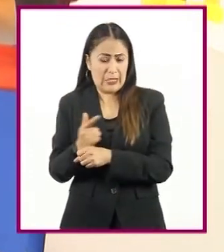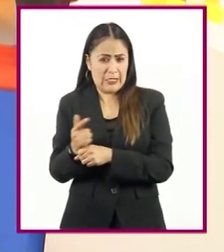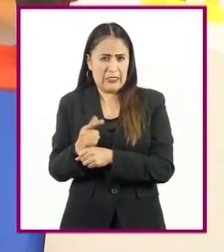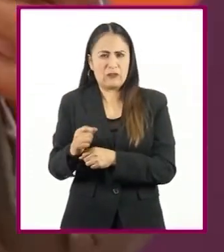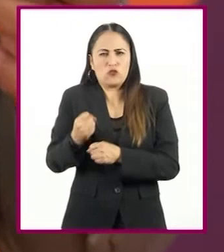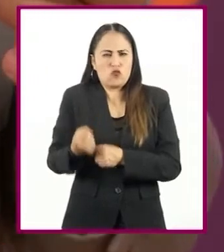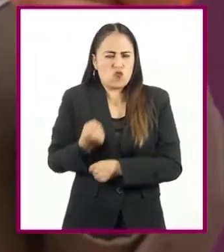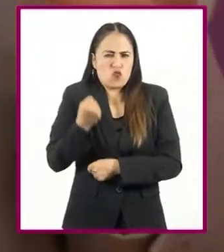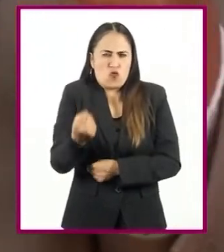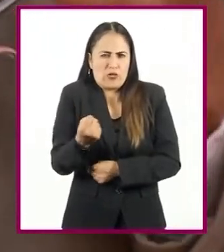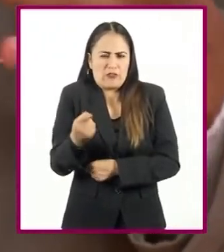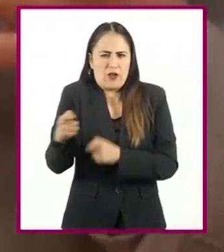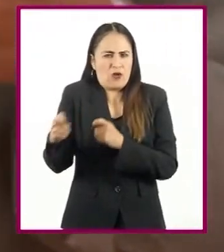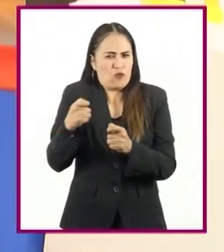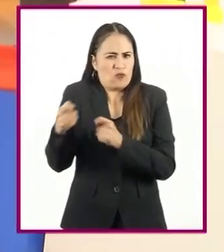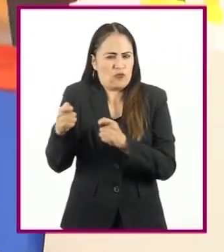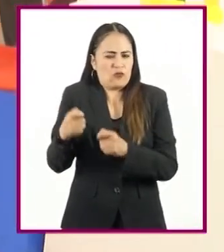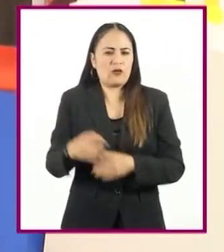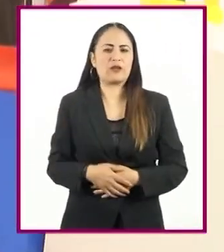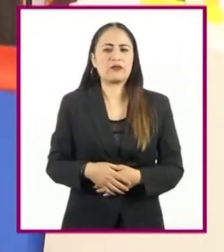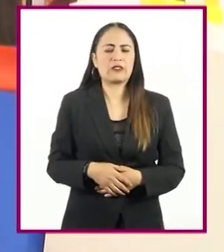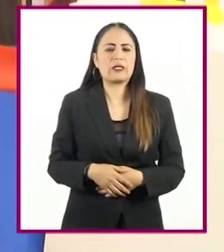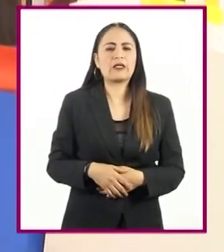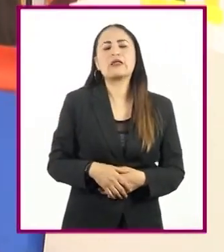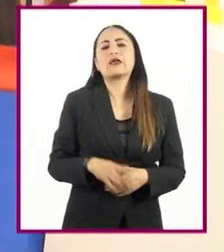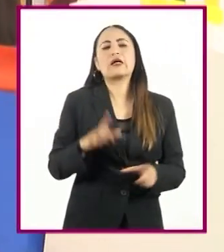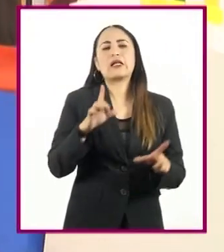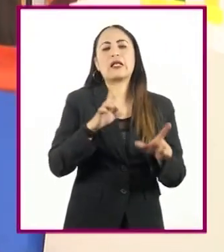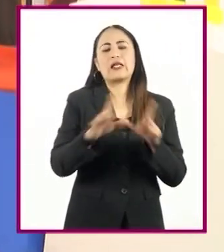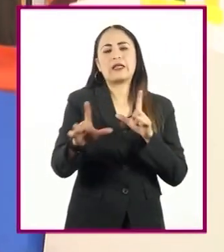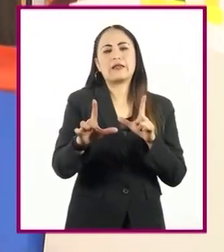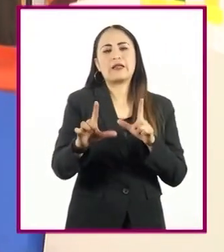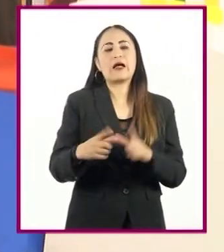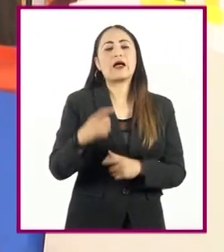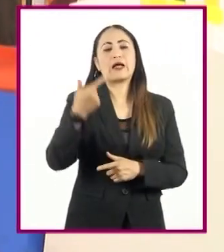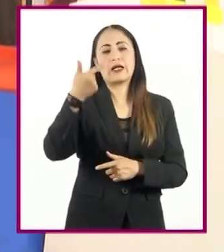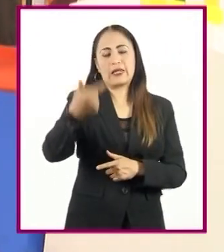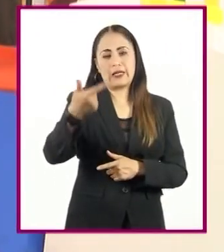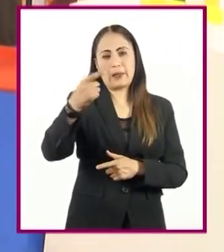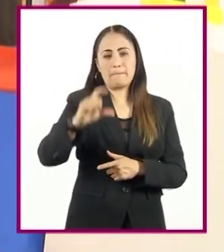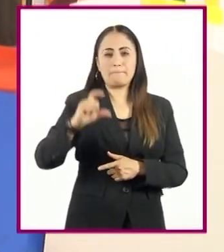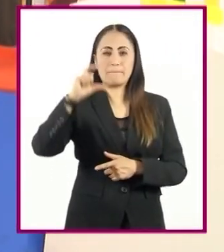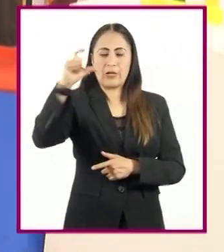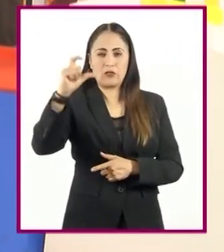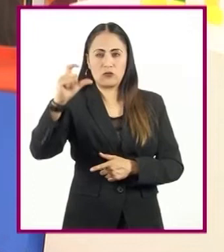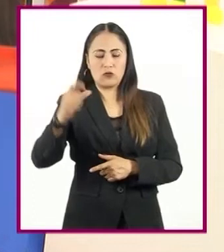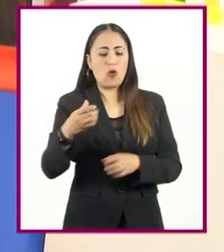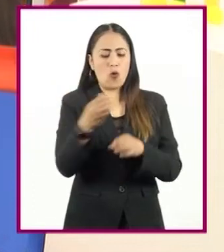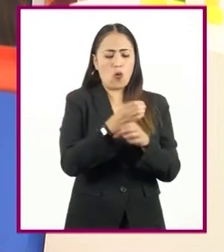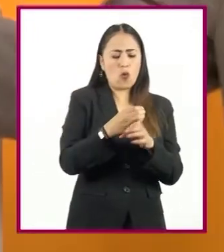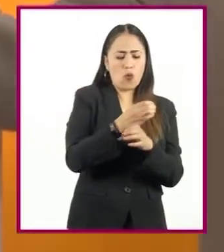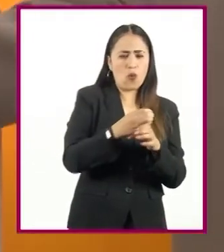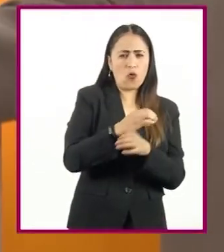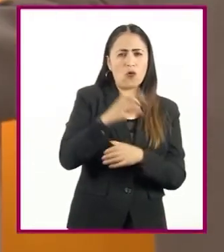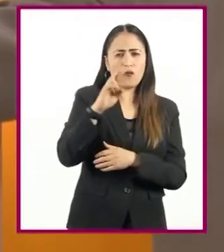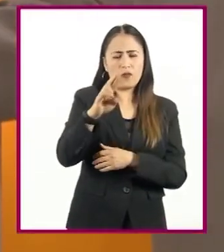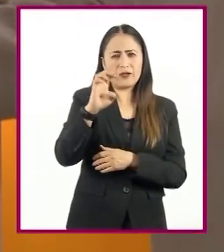dominante y la representaremos con la letra G mayúscula. Mientras que el color café es recesivo,